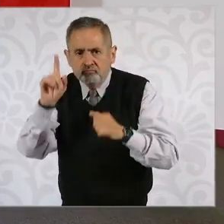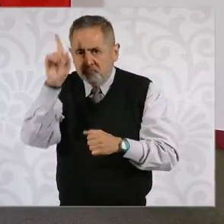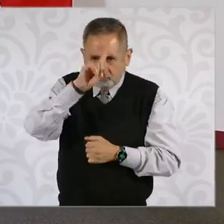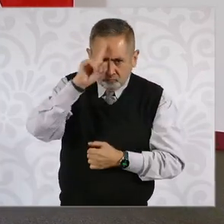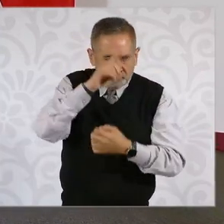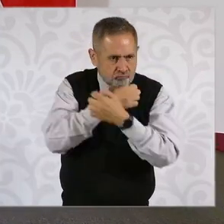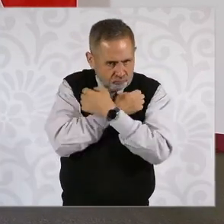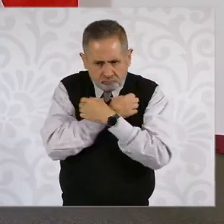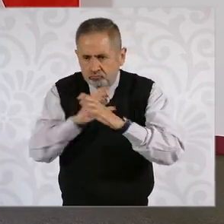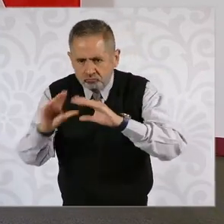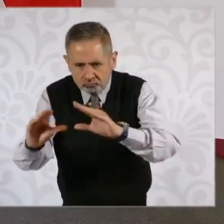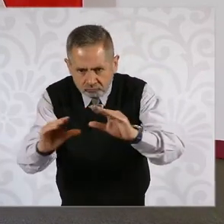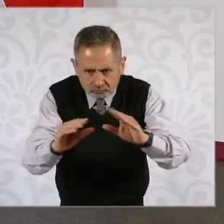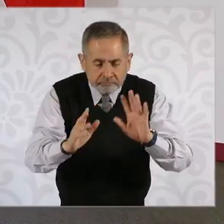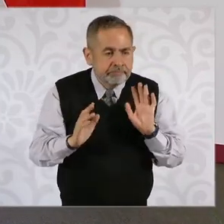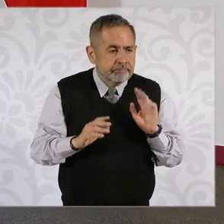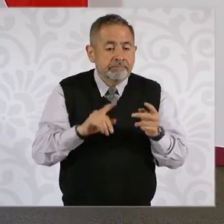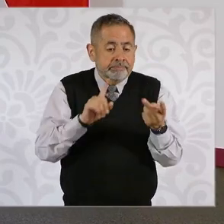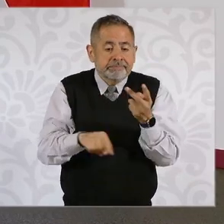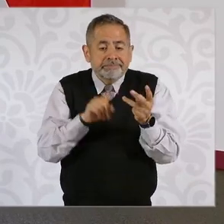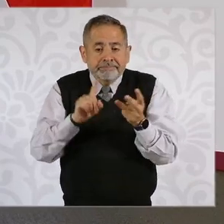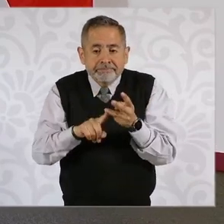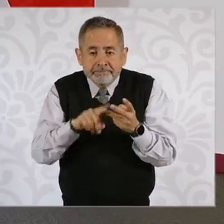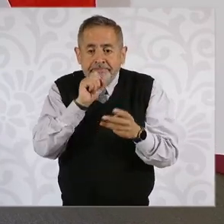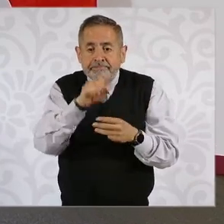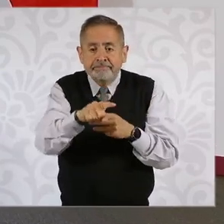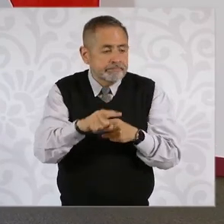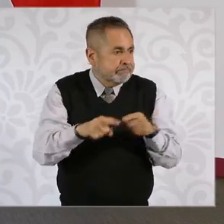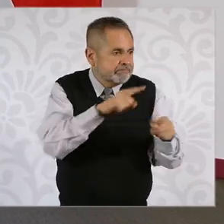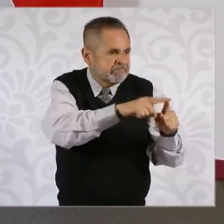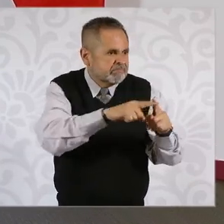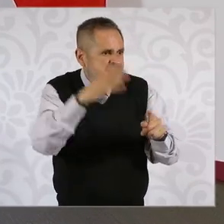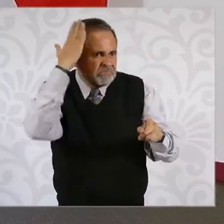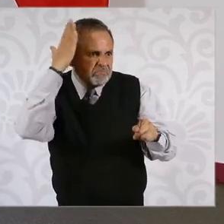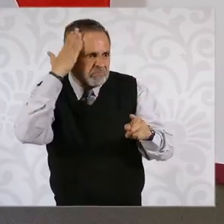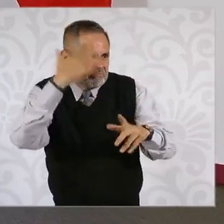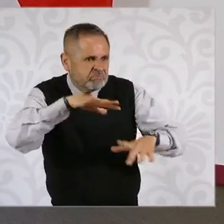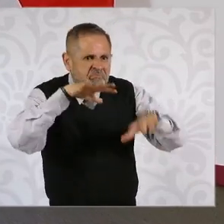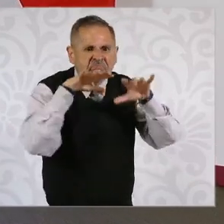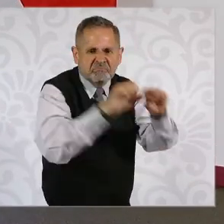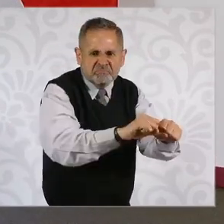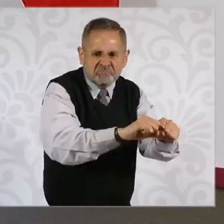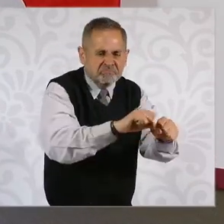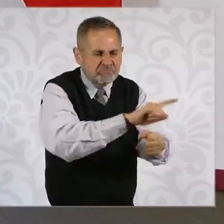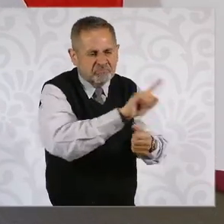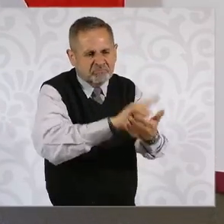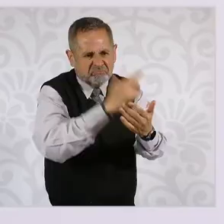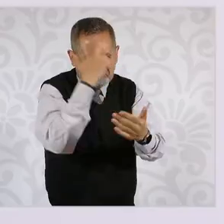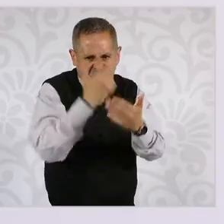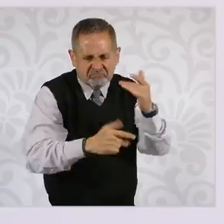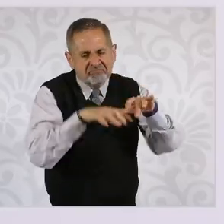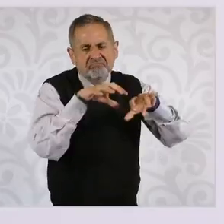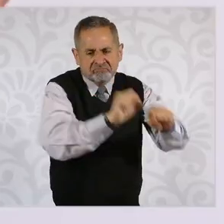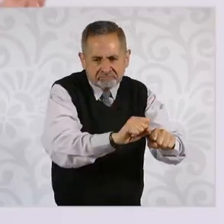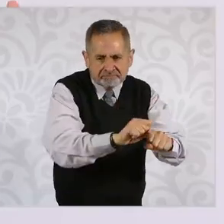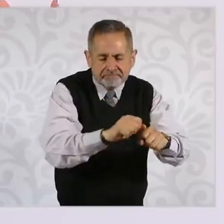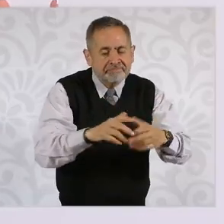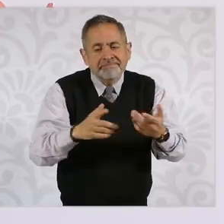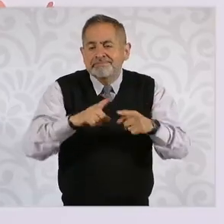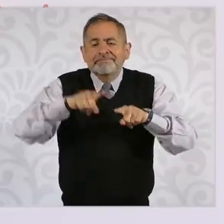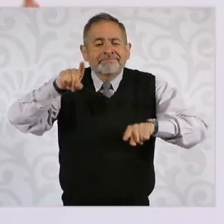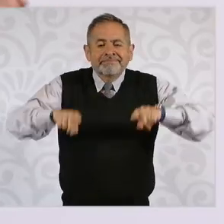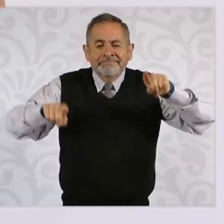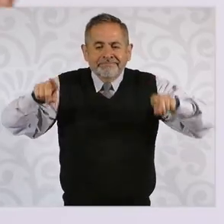la estrategia de detención de quienes generan violencia. Entonces, en todos los casos hay una estrategia